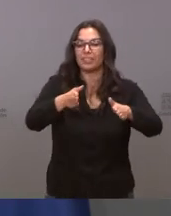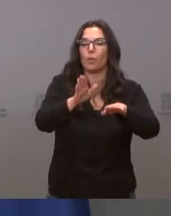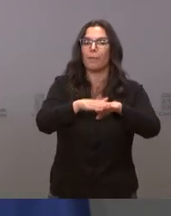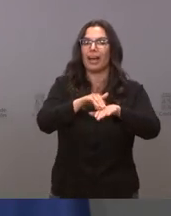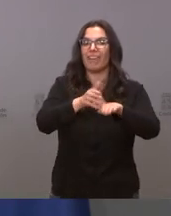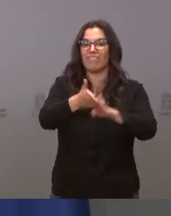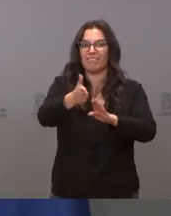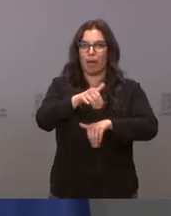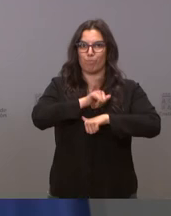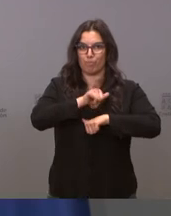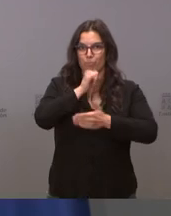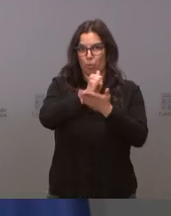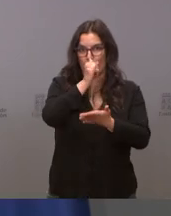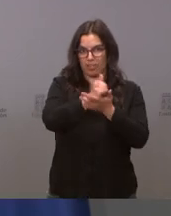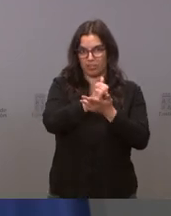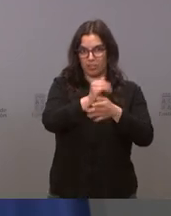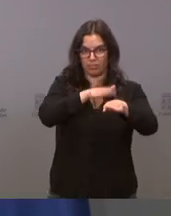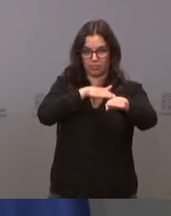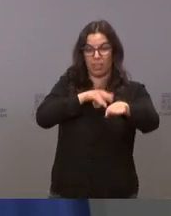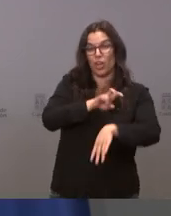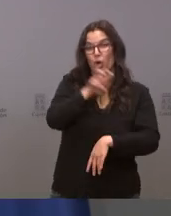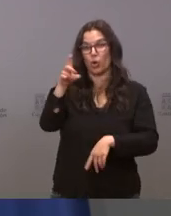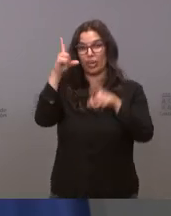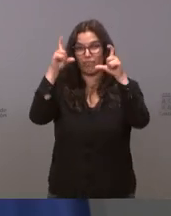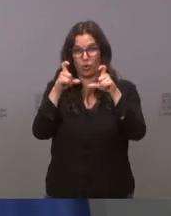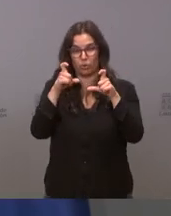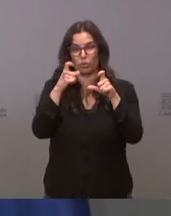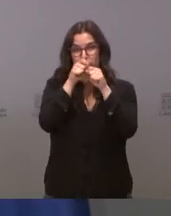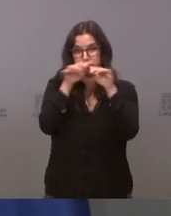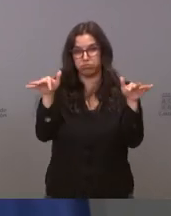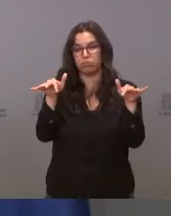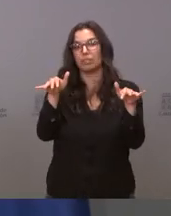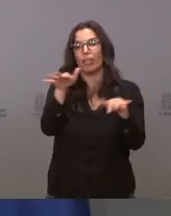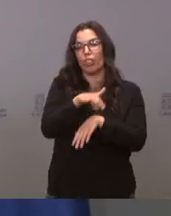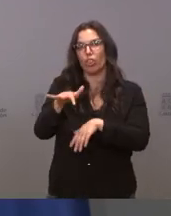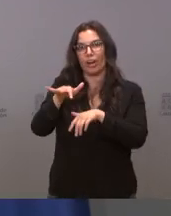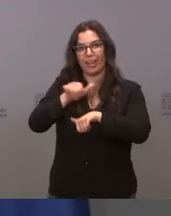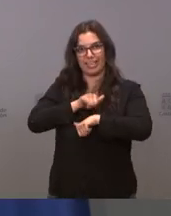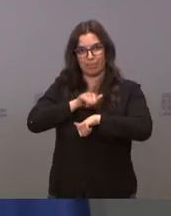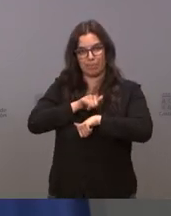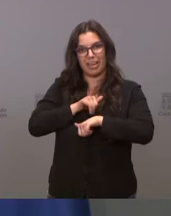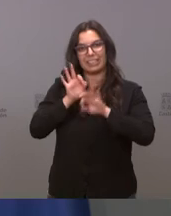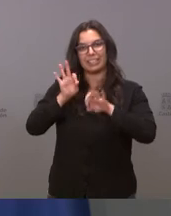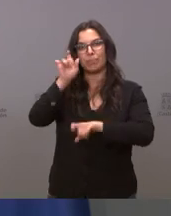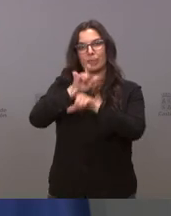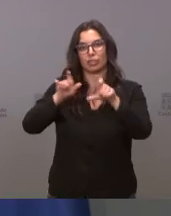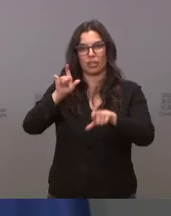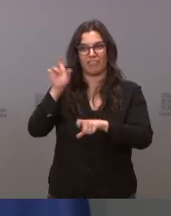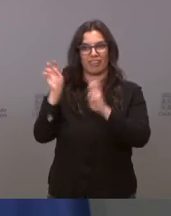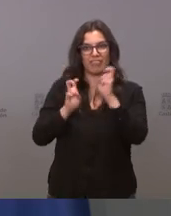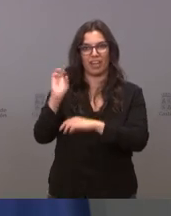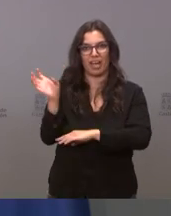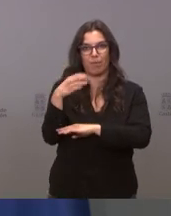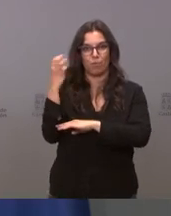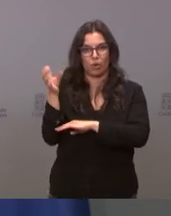y una segunda que muestran la zona de espera de los pacientes con ambulancias no